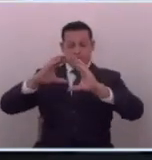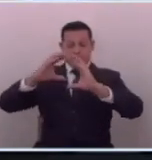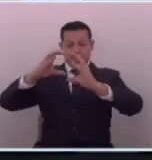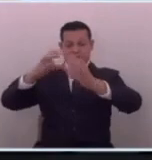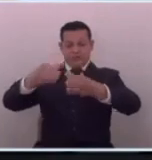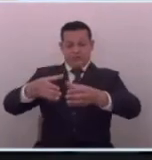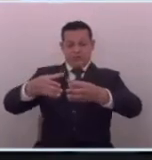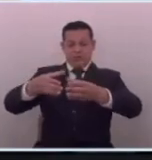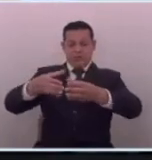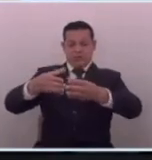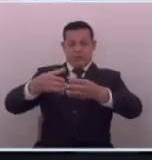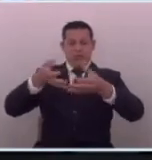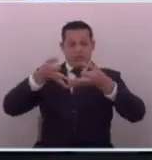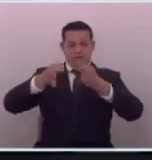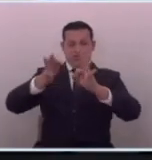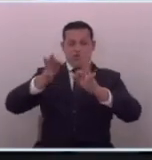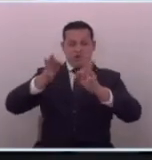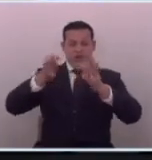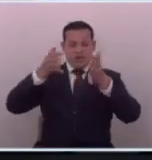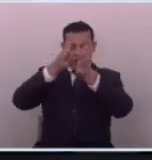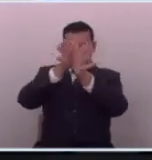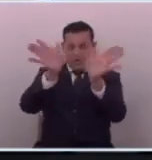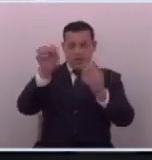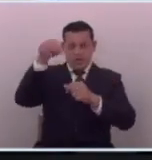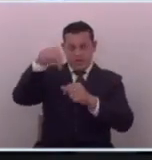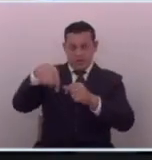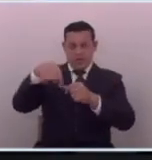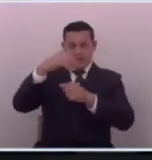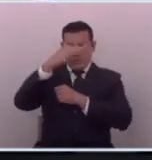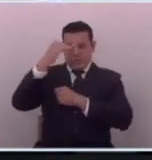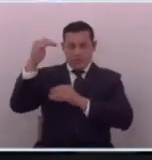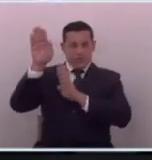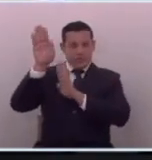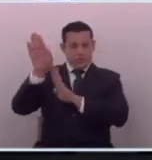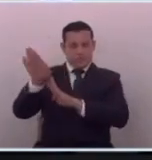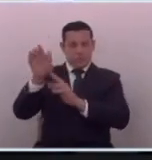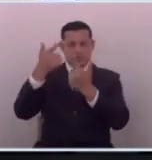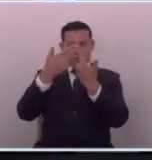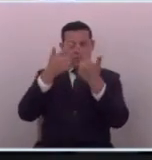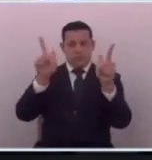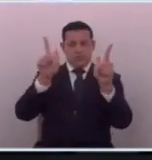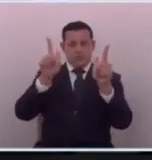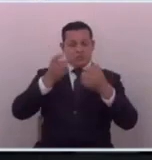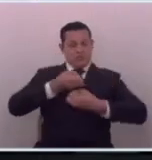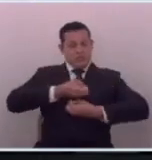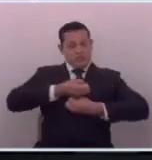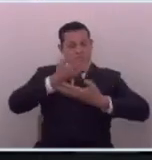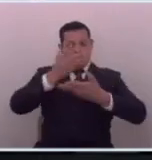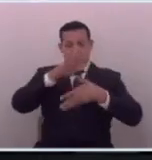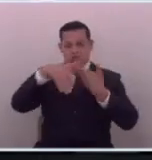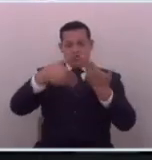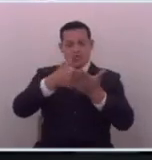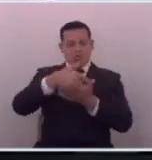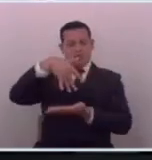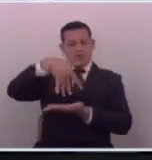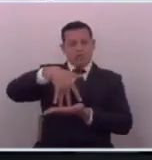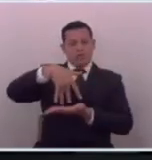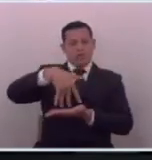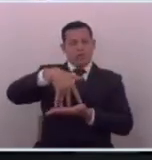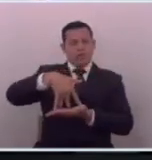y cuando de manera amplia aquí en el país se respeta la libertad de expresión para todo el pueblo